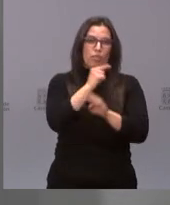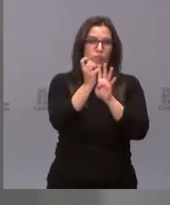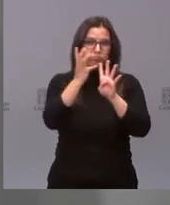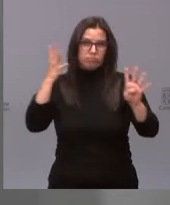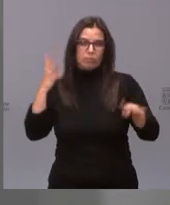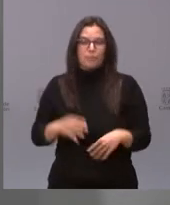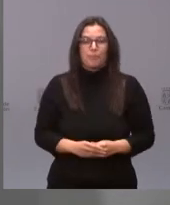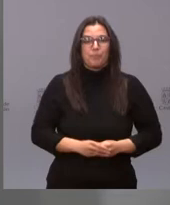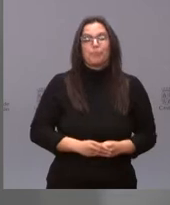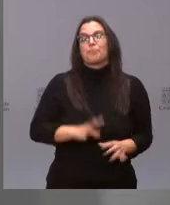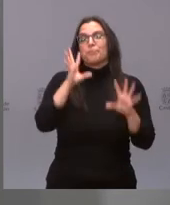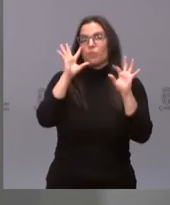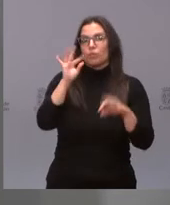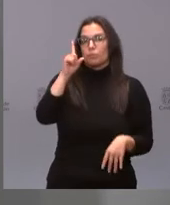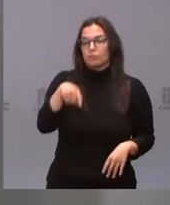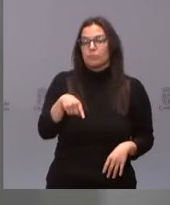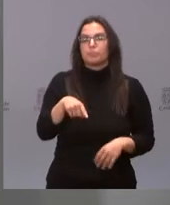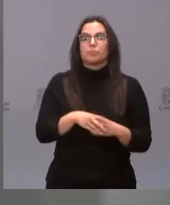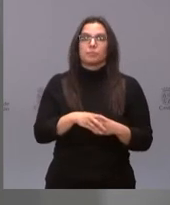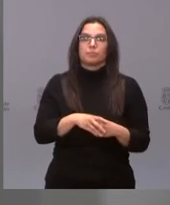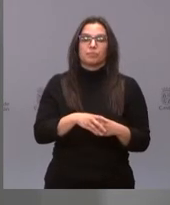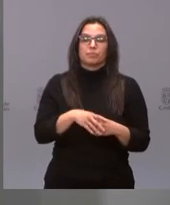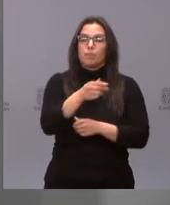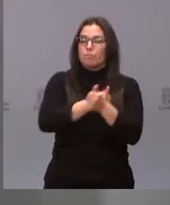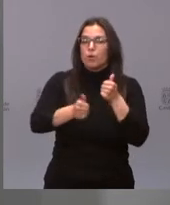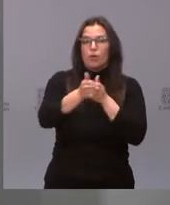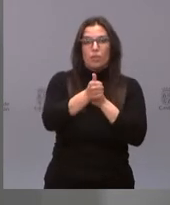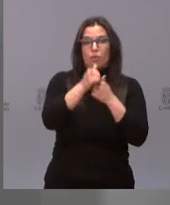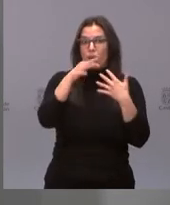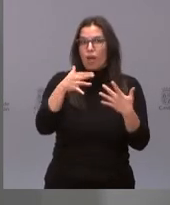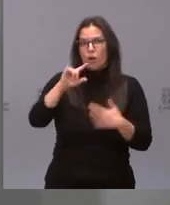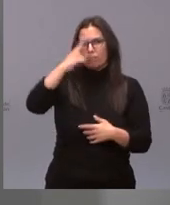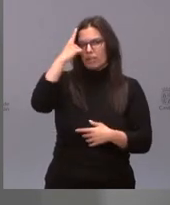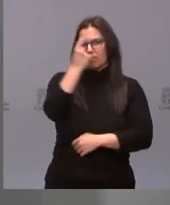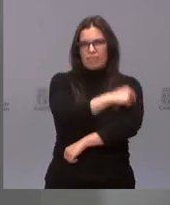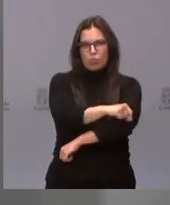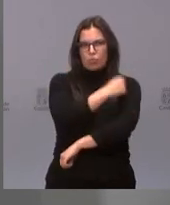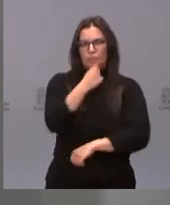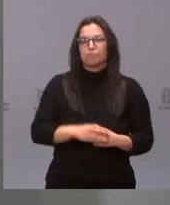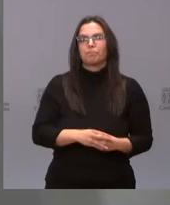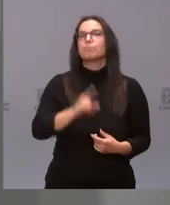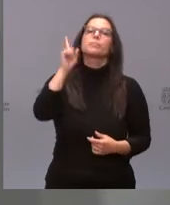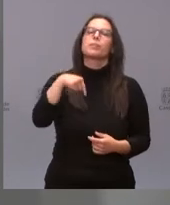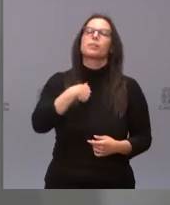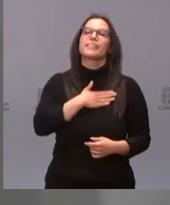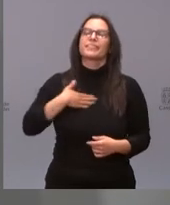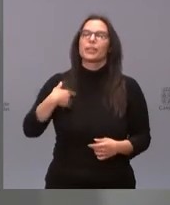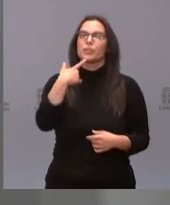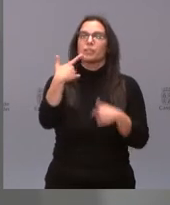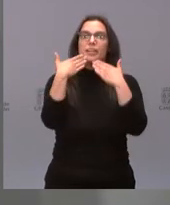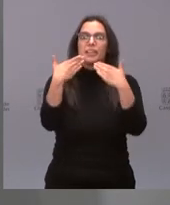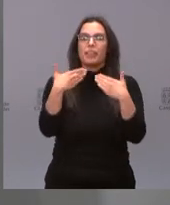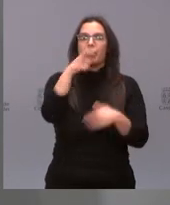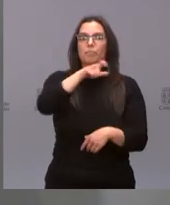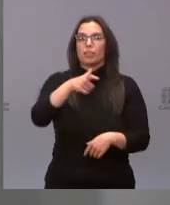Como no puede ser de otra manera, es nuestra máxima prioridad en estos momentos. Finalmente, también quiero agradecer a todos los